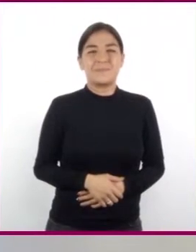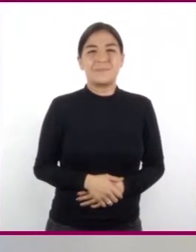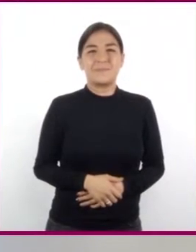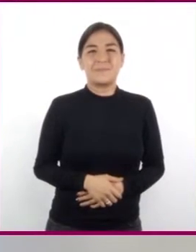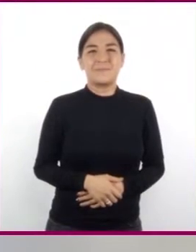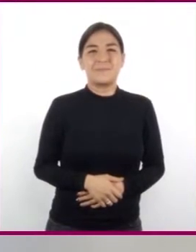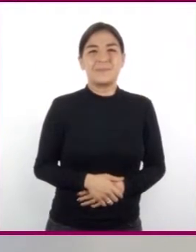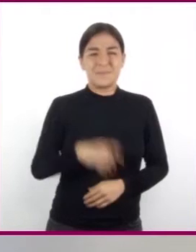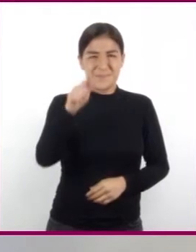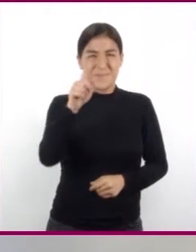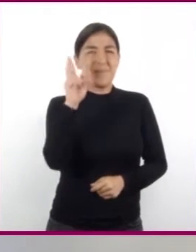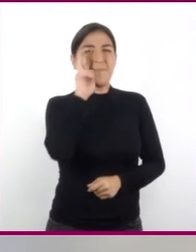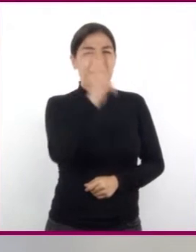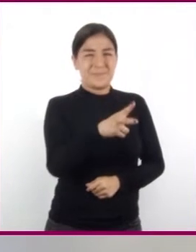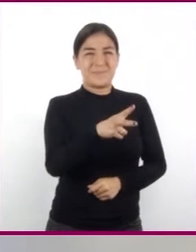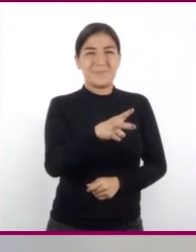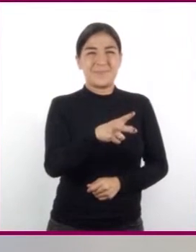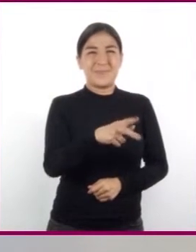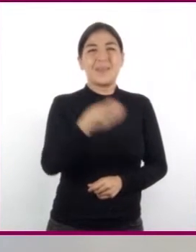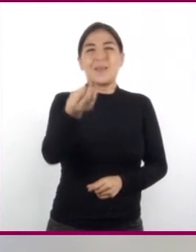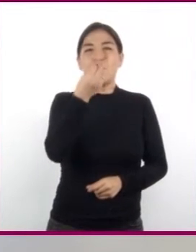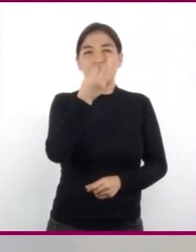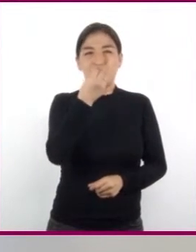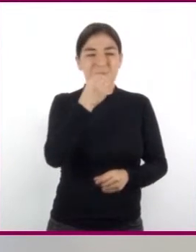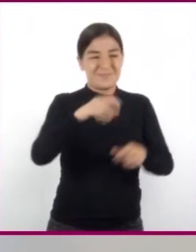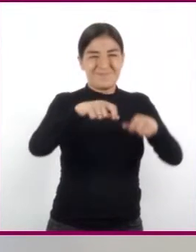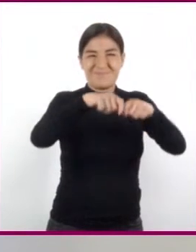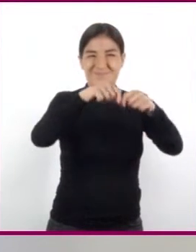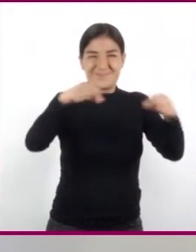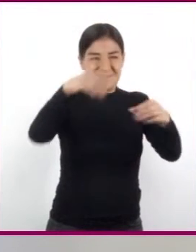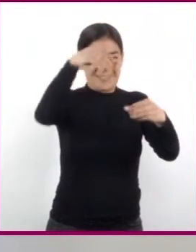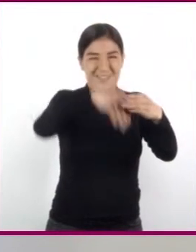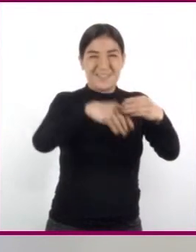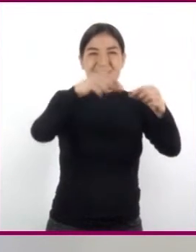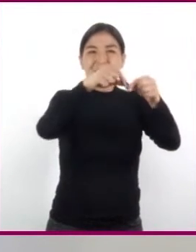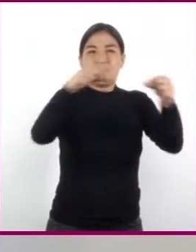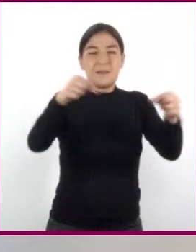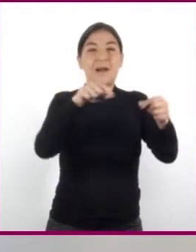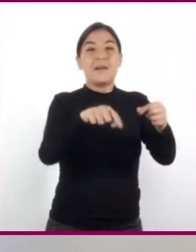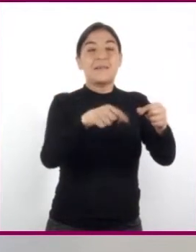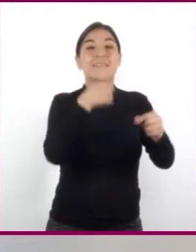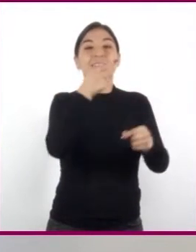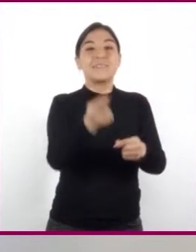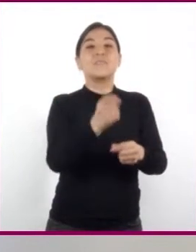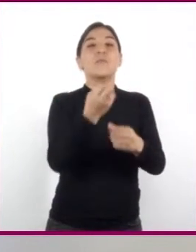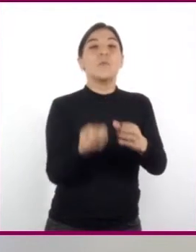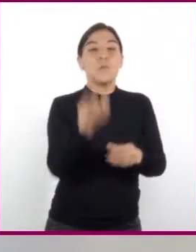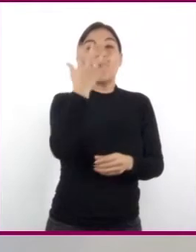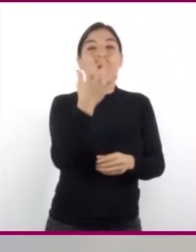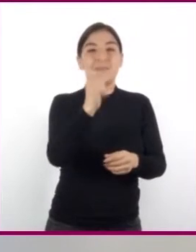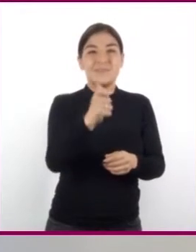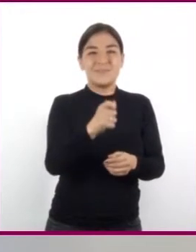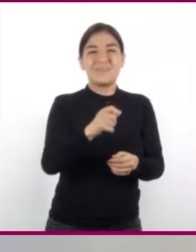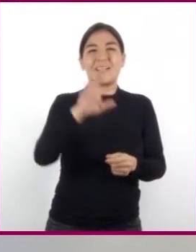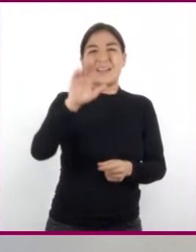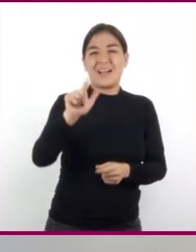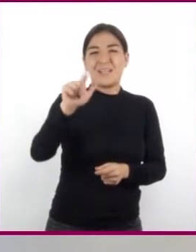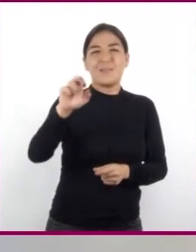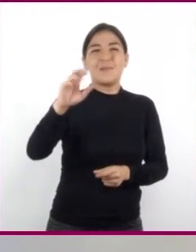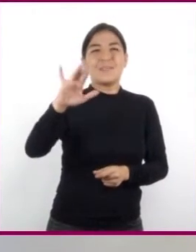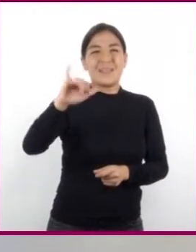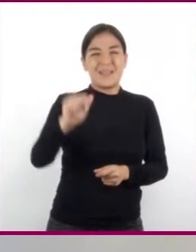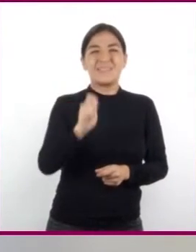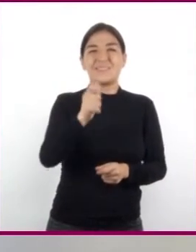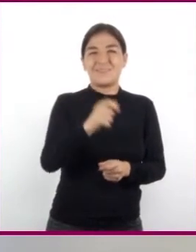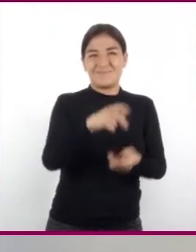¿Has notado que en la comida embolsada vienen indicadas la cantidad de calorías que tienen los